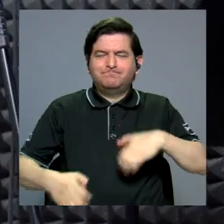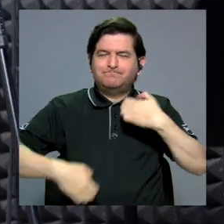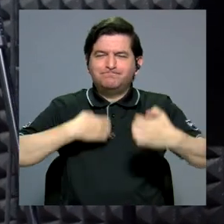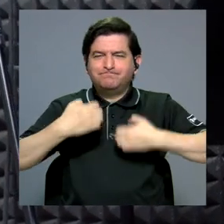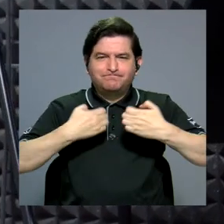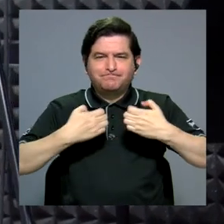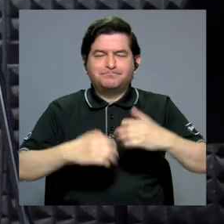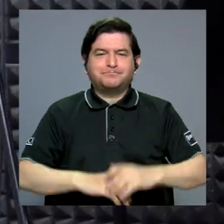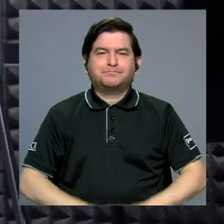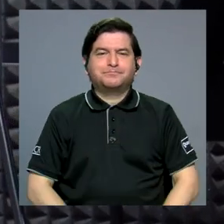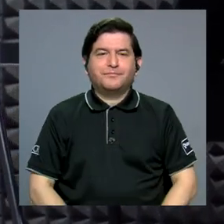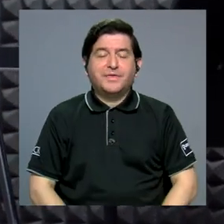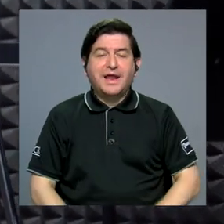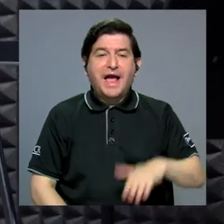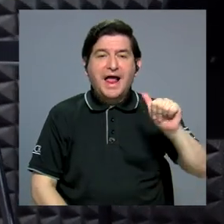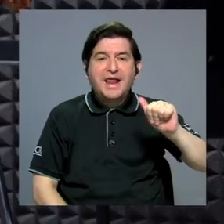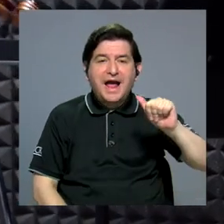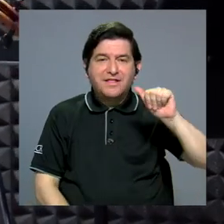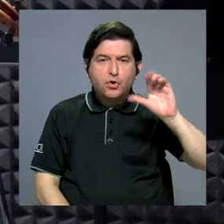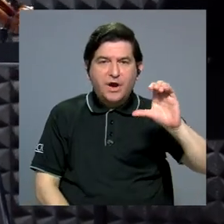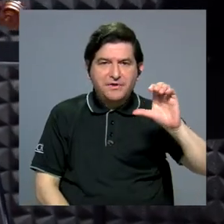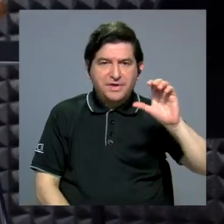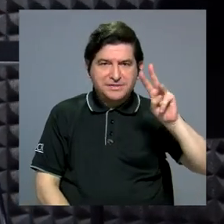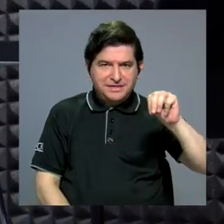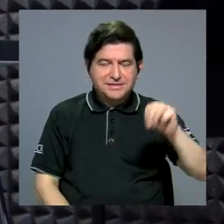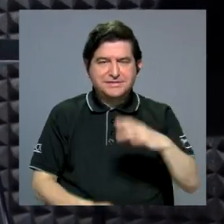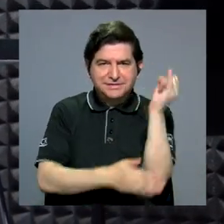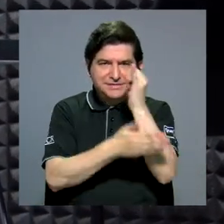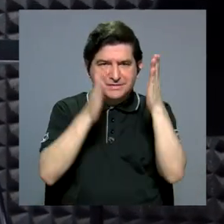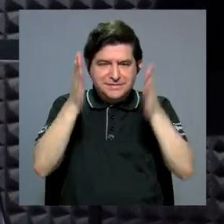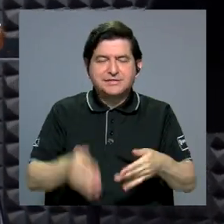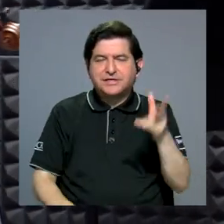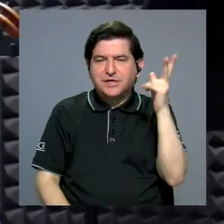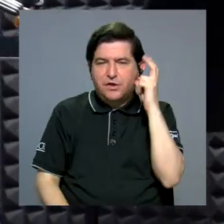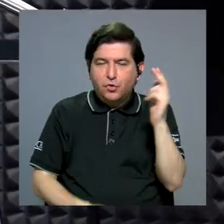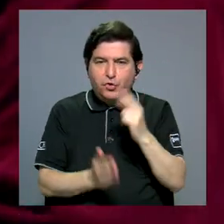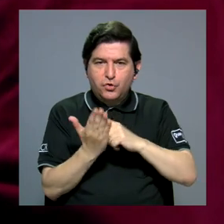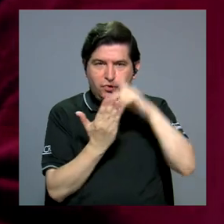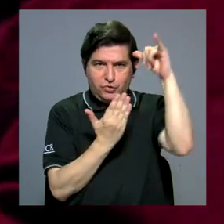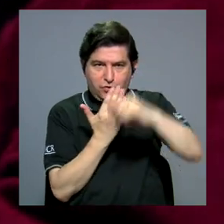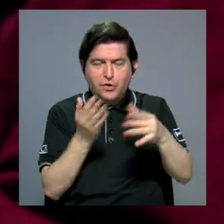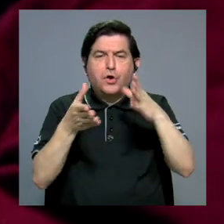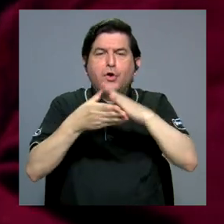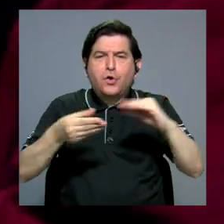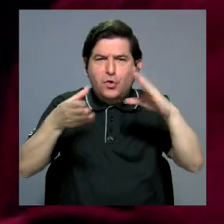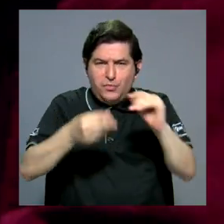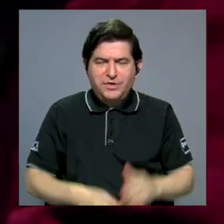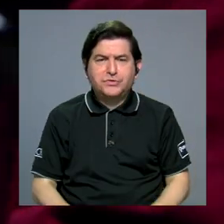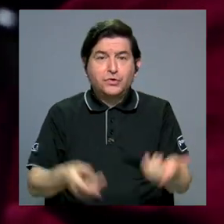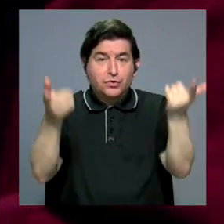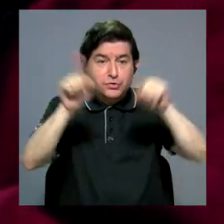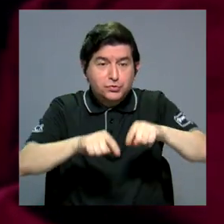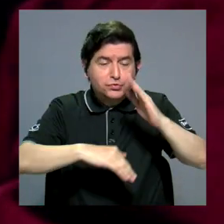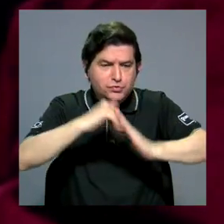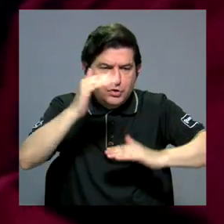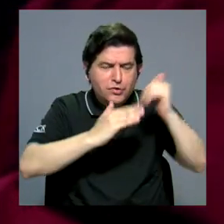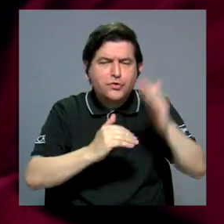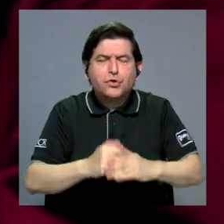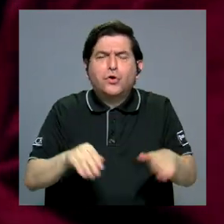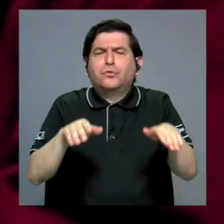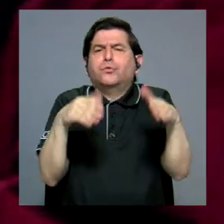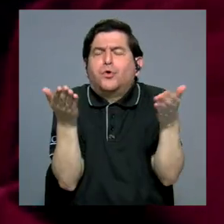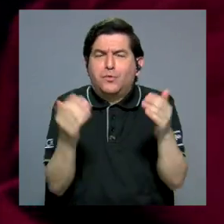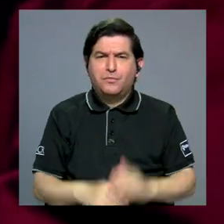estimulante. Alejandro Cabezas Morera, diseñador sonoro del proyecto, comentó cómo se dio esta construcción